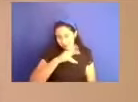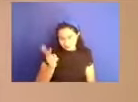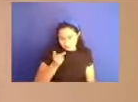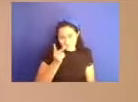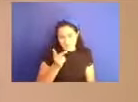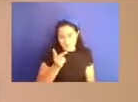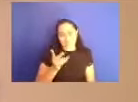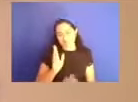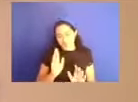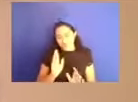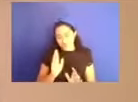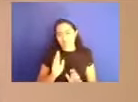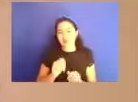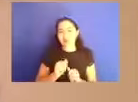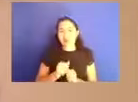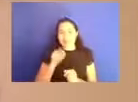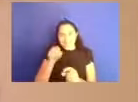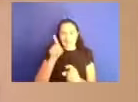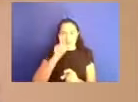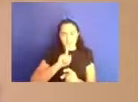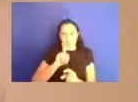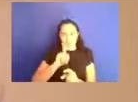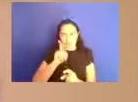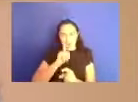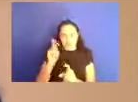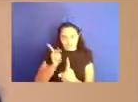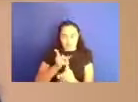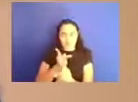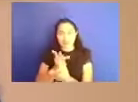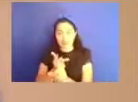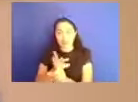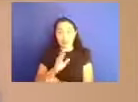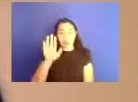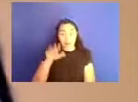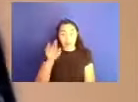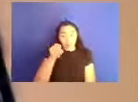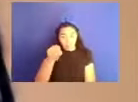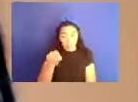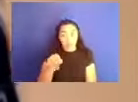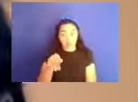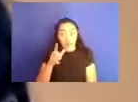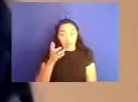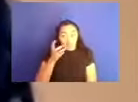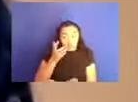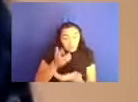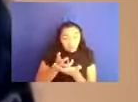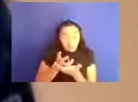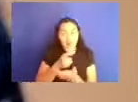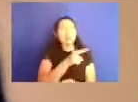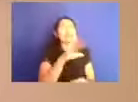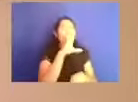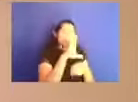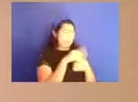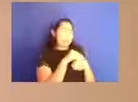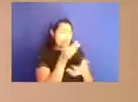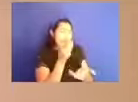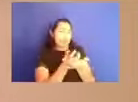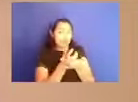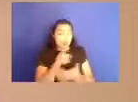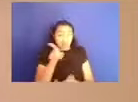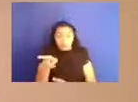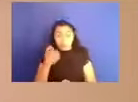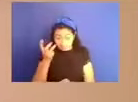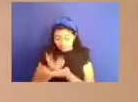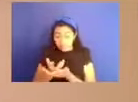agradezco la, la, la pregunta que realiza. ¿Y tú te das ese descanso? O sea, necesitas que el otro te dé la autorización para que tú tengas ese